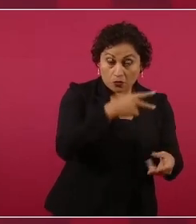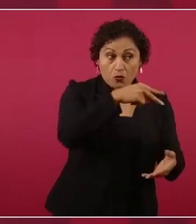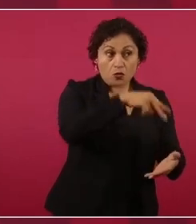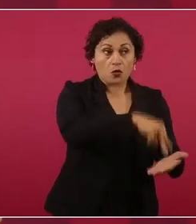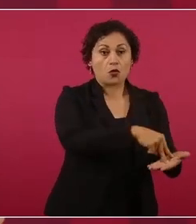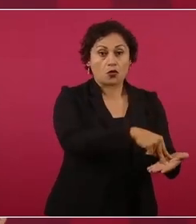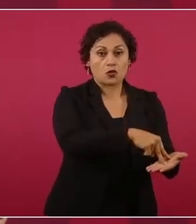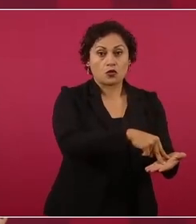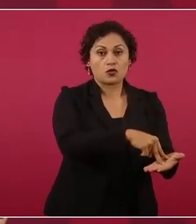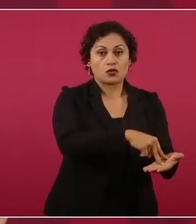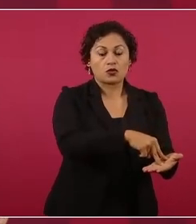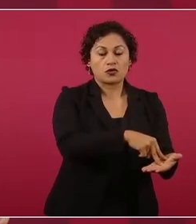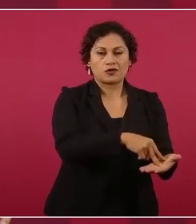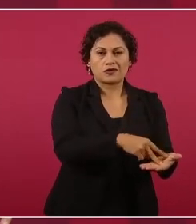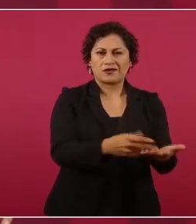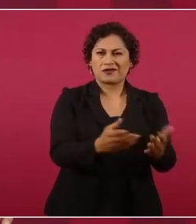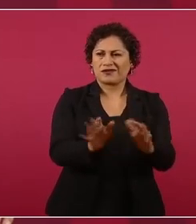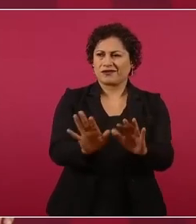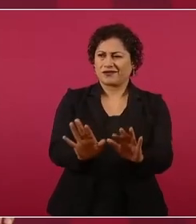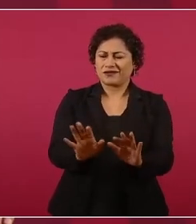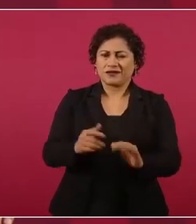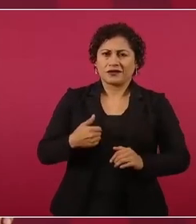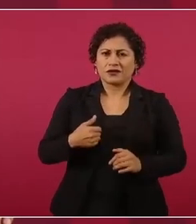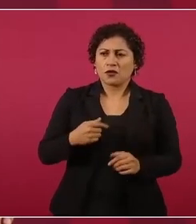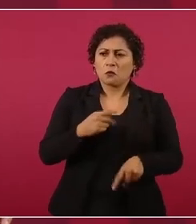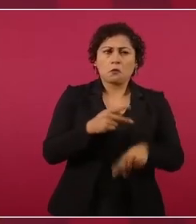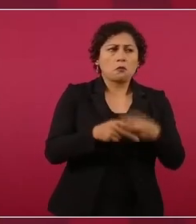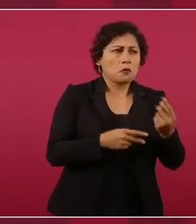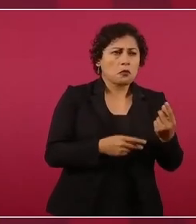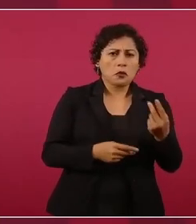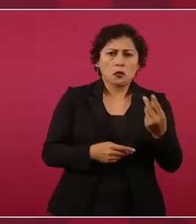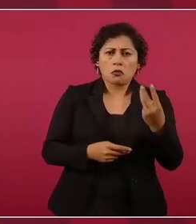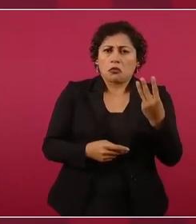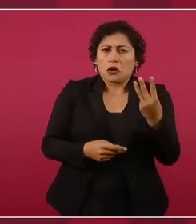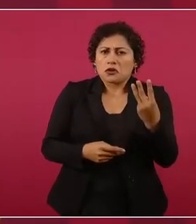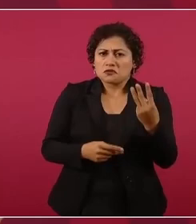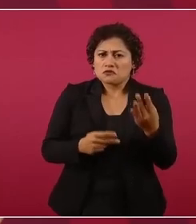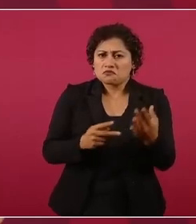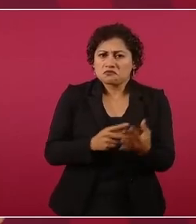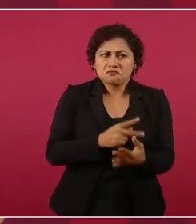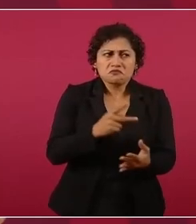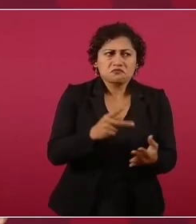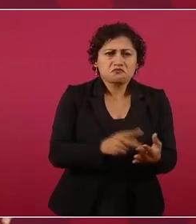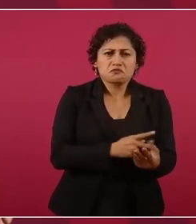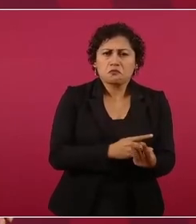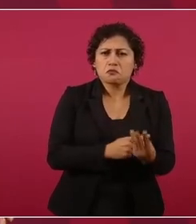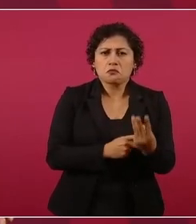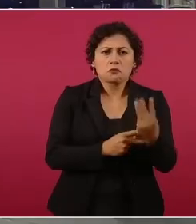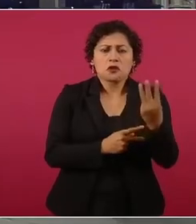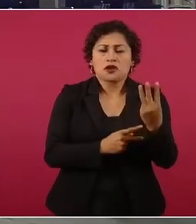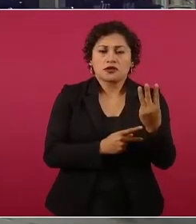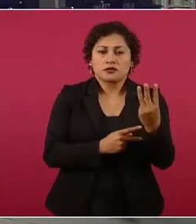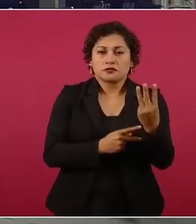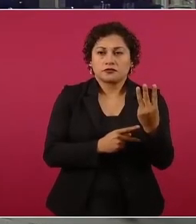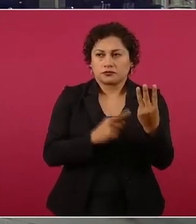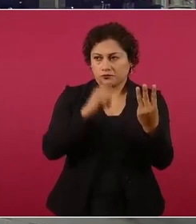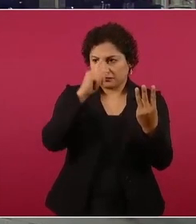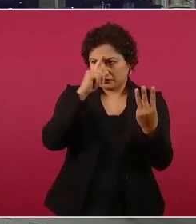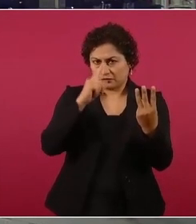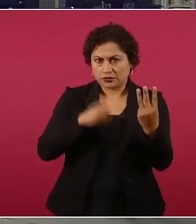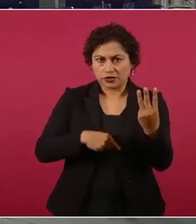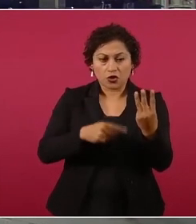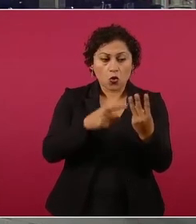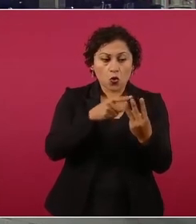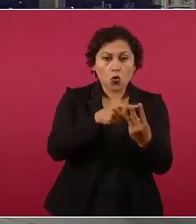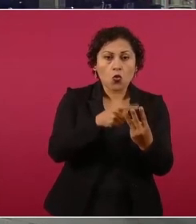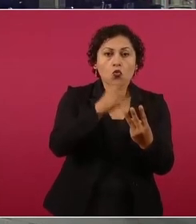No sé, pero he ido tres veces y creo que una por carretera,